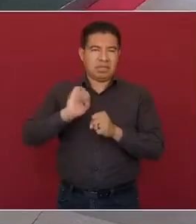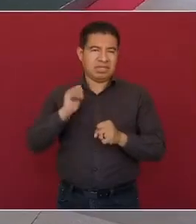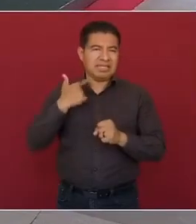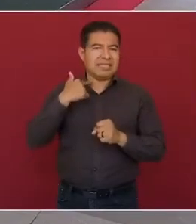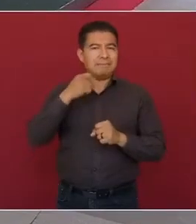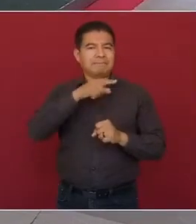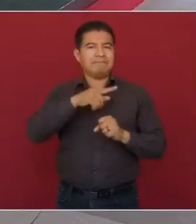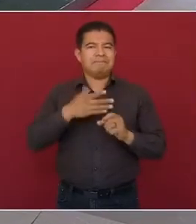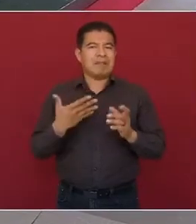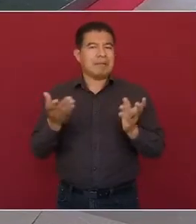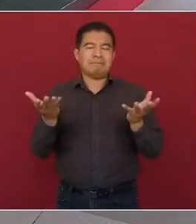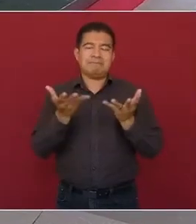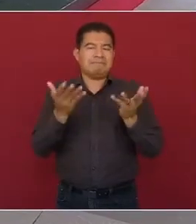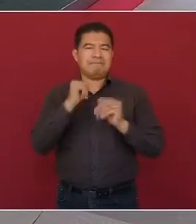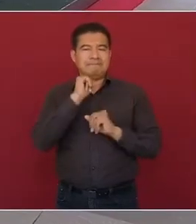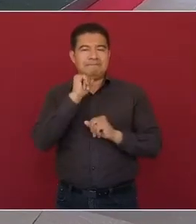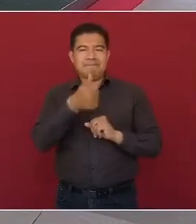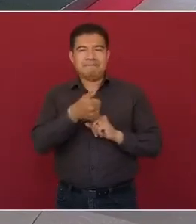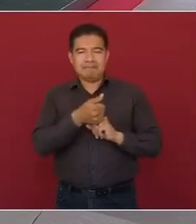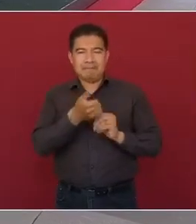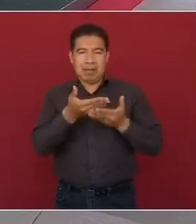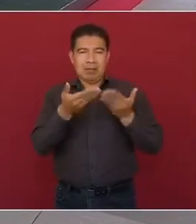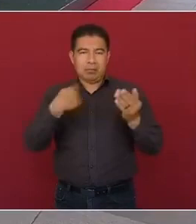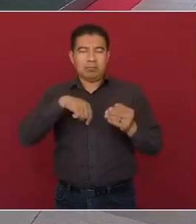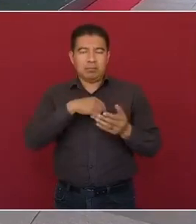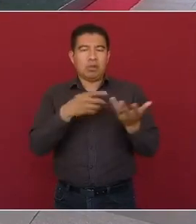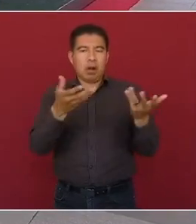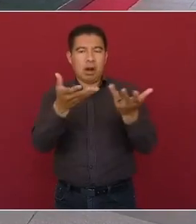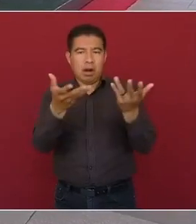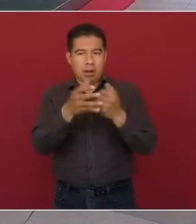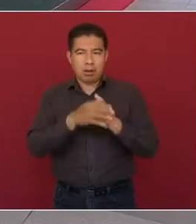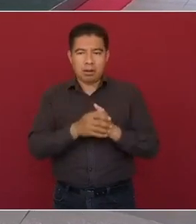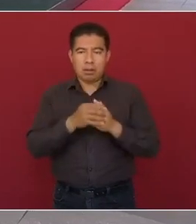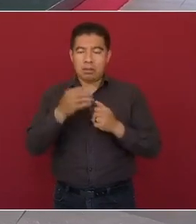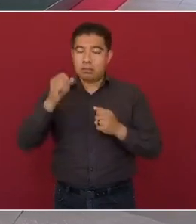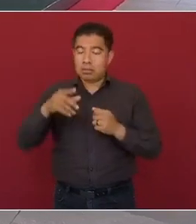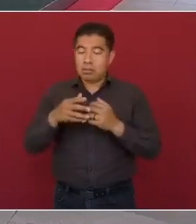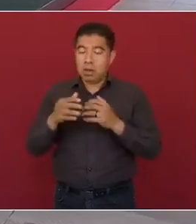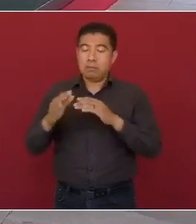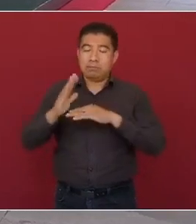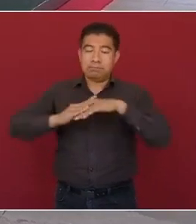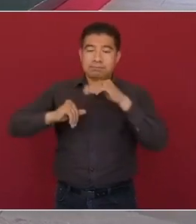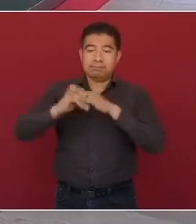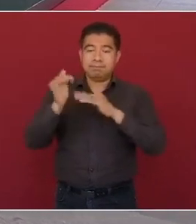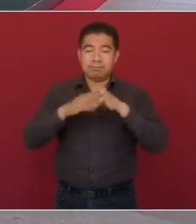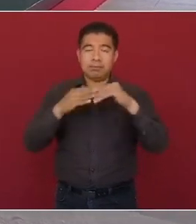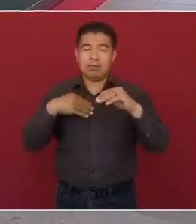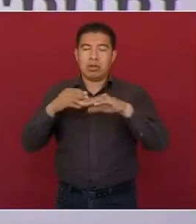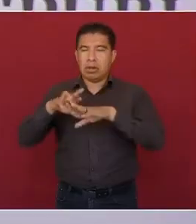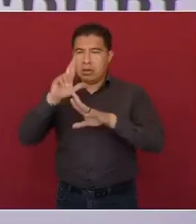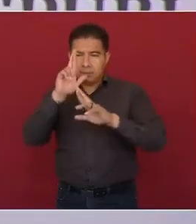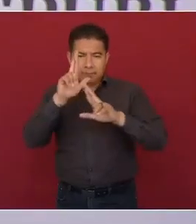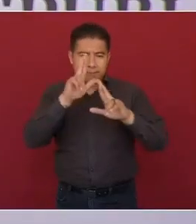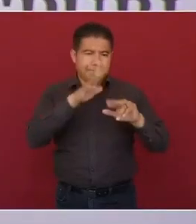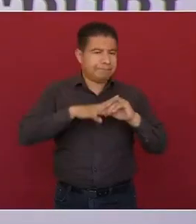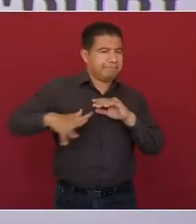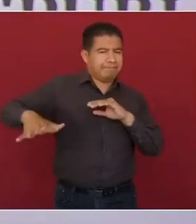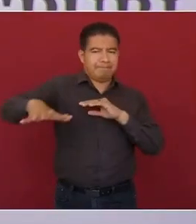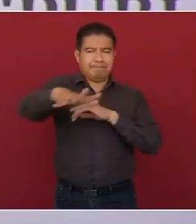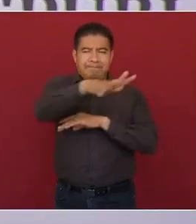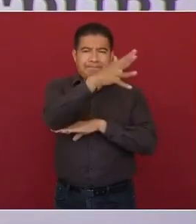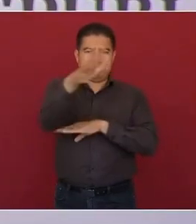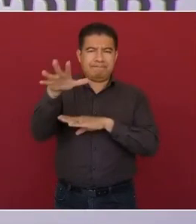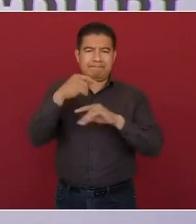Construcción que además se encuentra en armonía con la naturaleza y es autosustentable, produciendo la